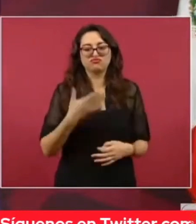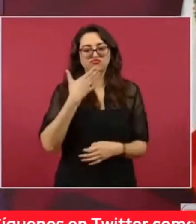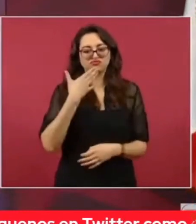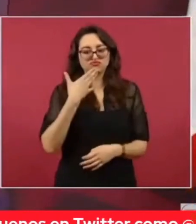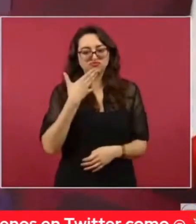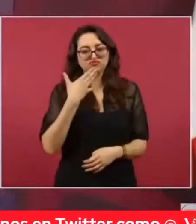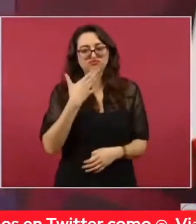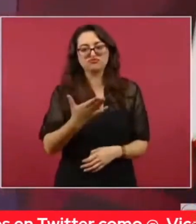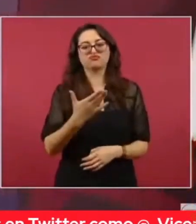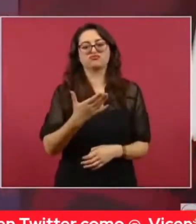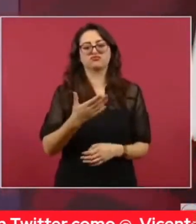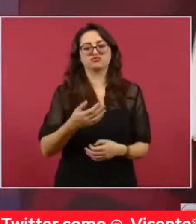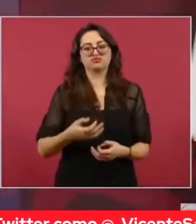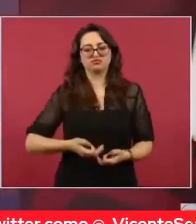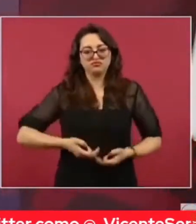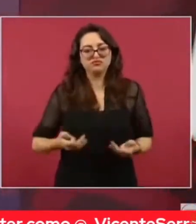Entonces, vamos a ver quién le va